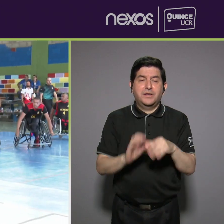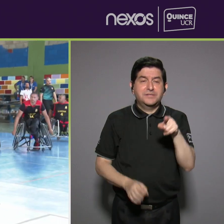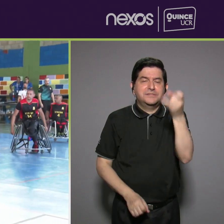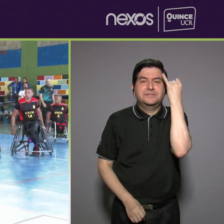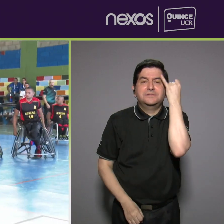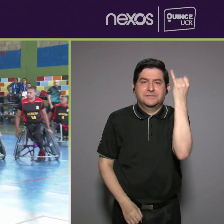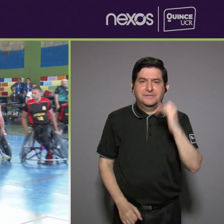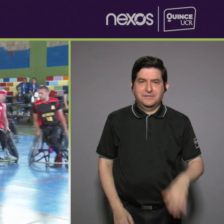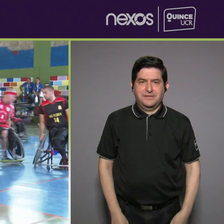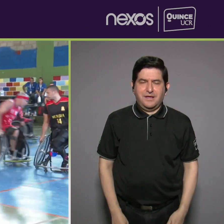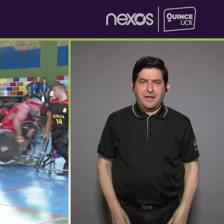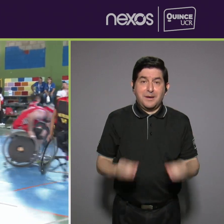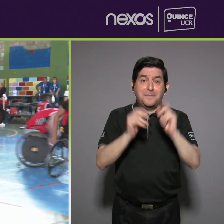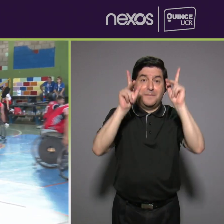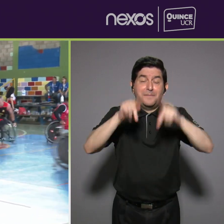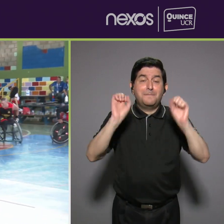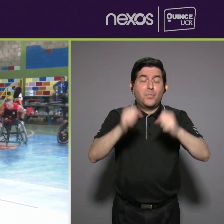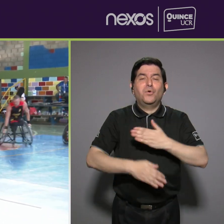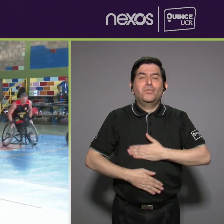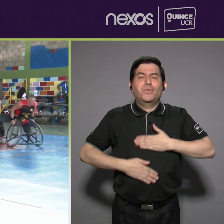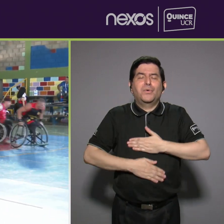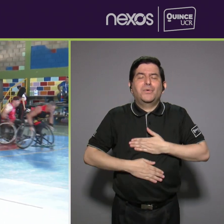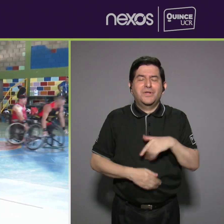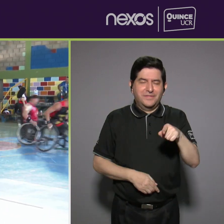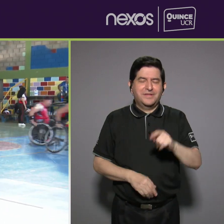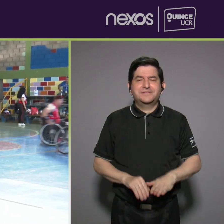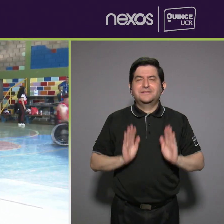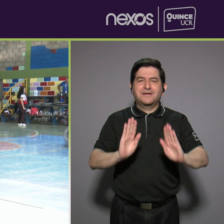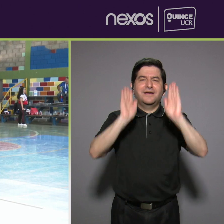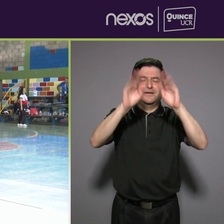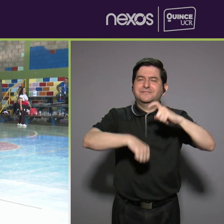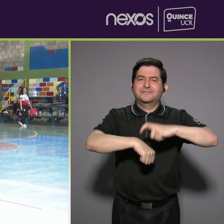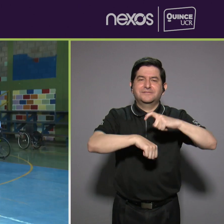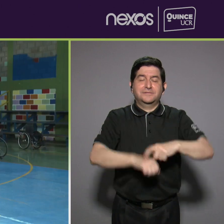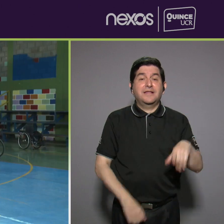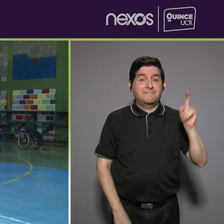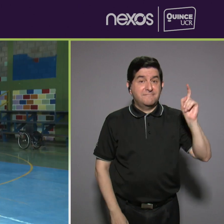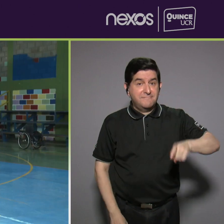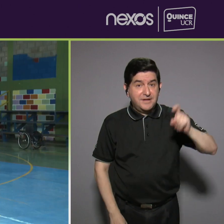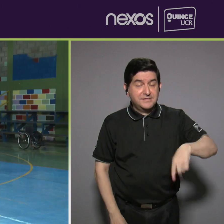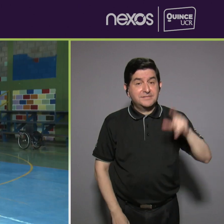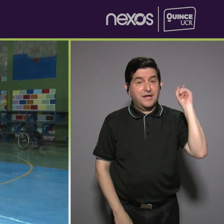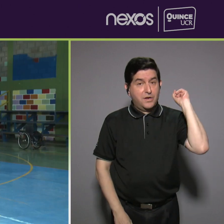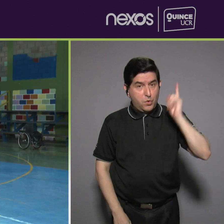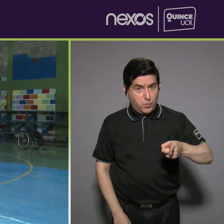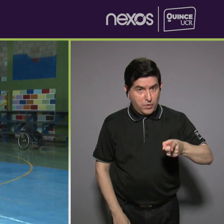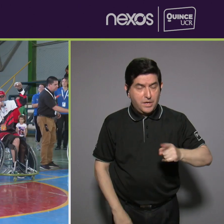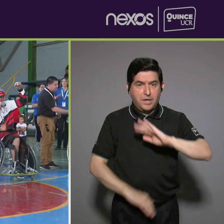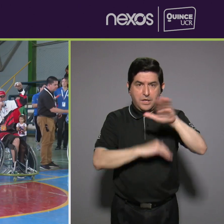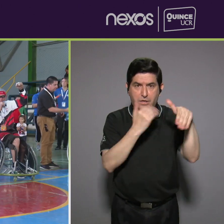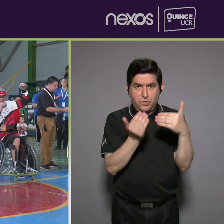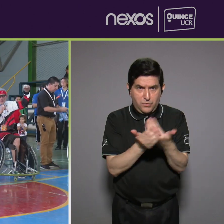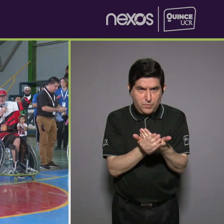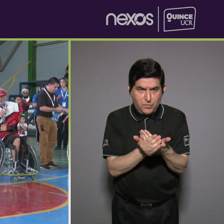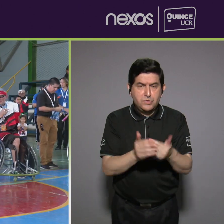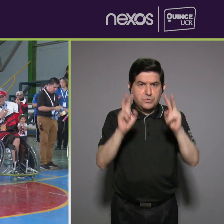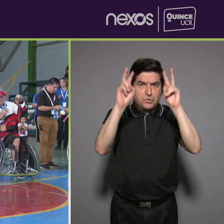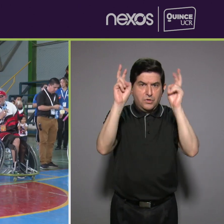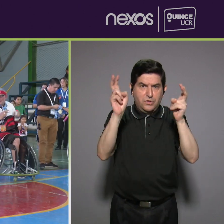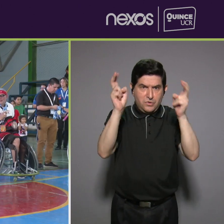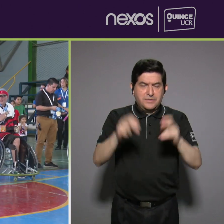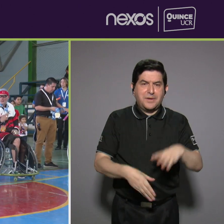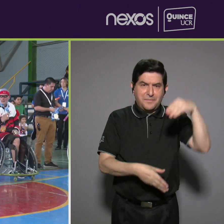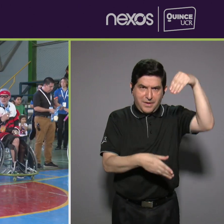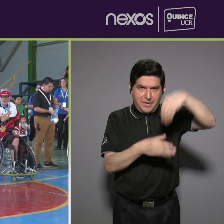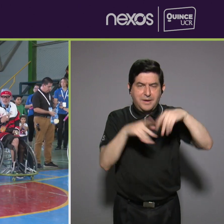iniciativa y que más personas puedan disfrutar de este gran momento es necesario y una obligación por todo el tema de la